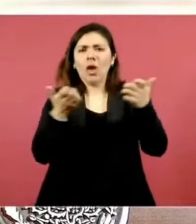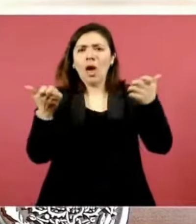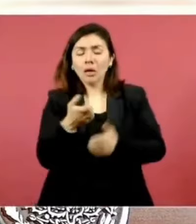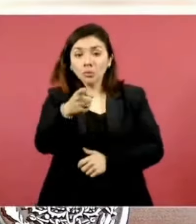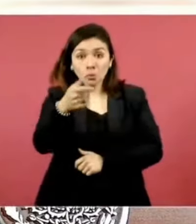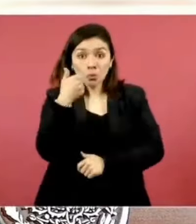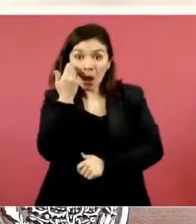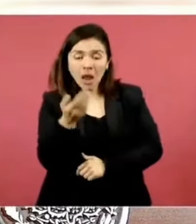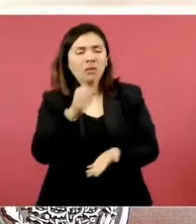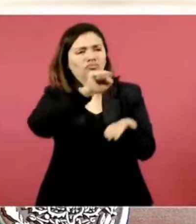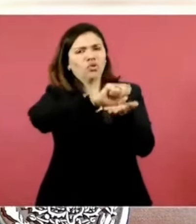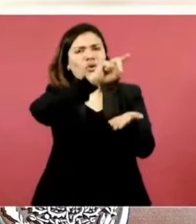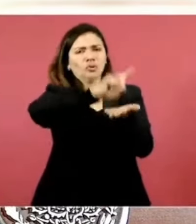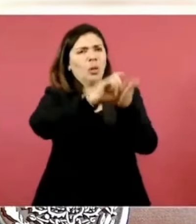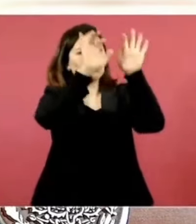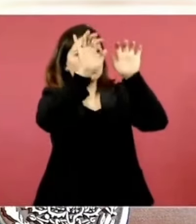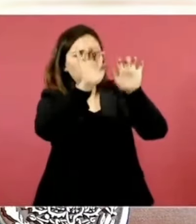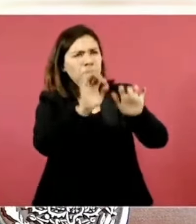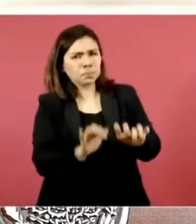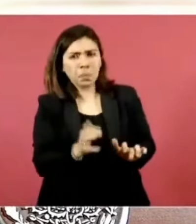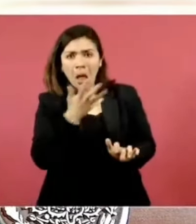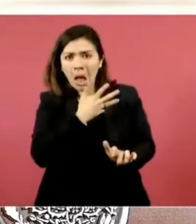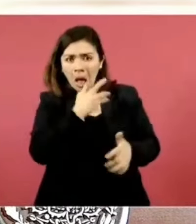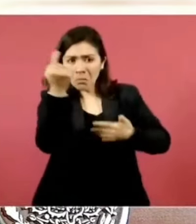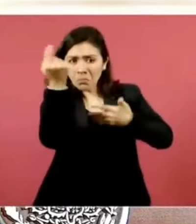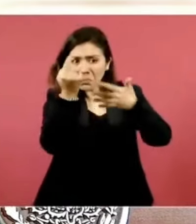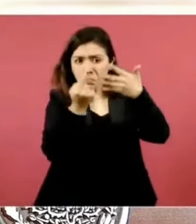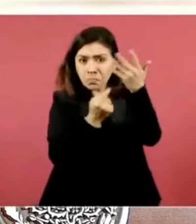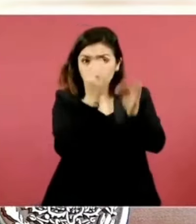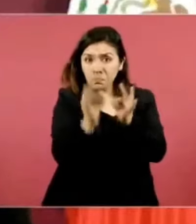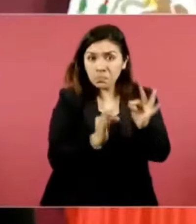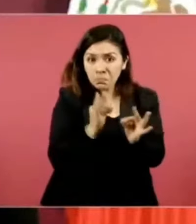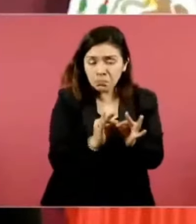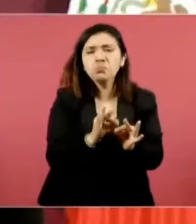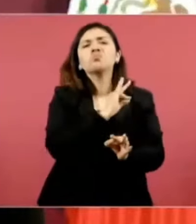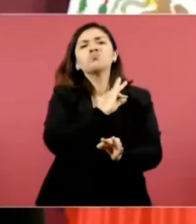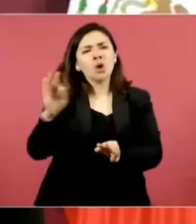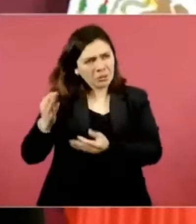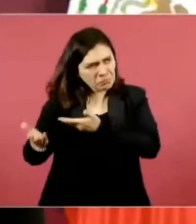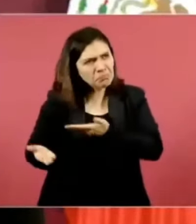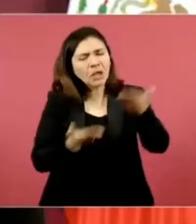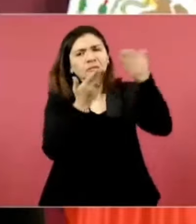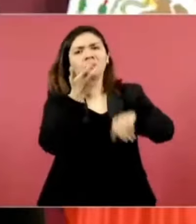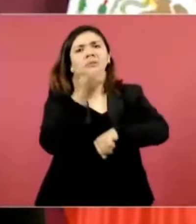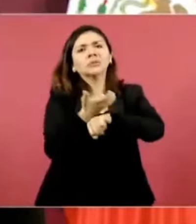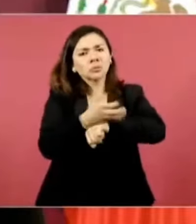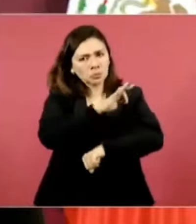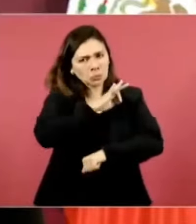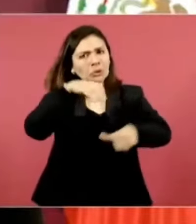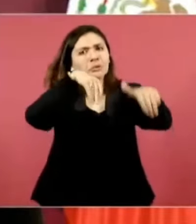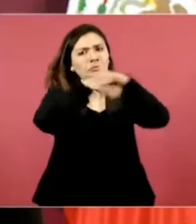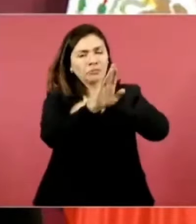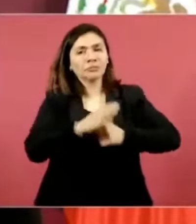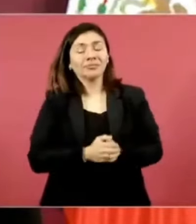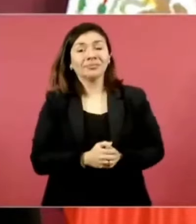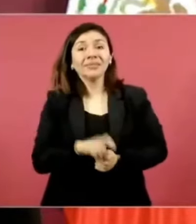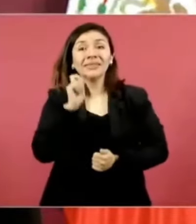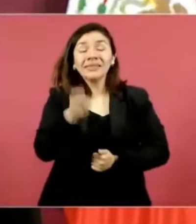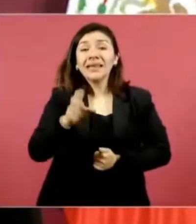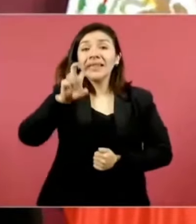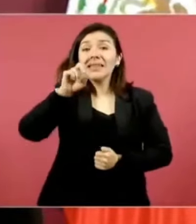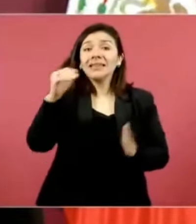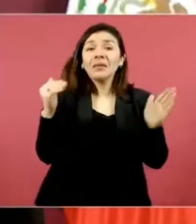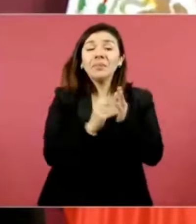y si se cumplen con ciertos requisitos pueden entrar a Estados Unidos. Estamos hablando de 30 mil